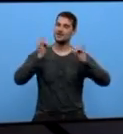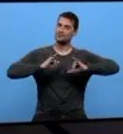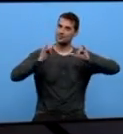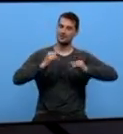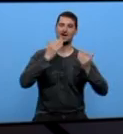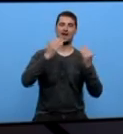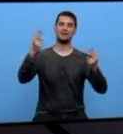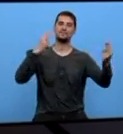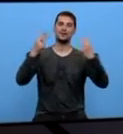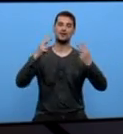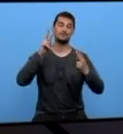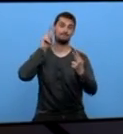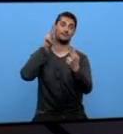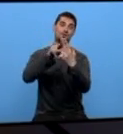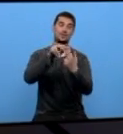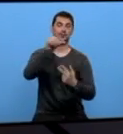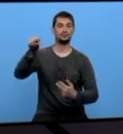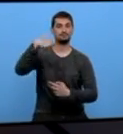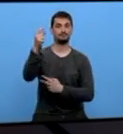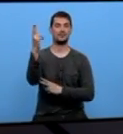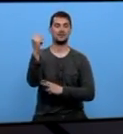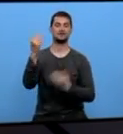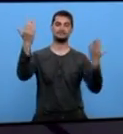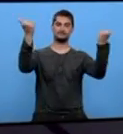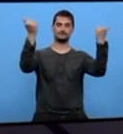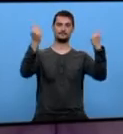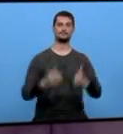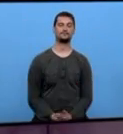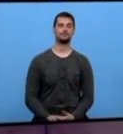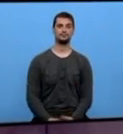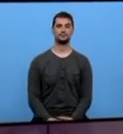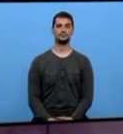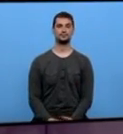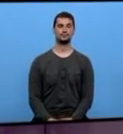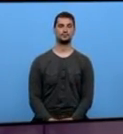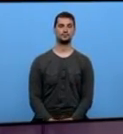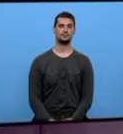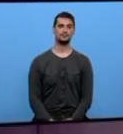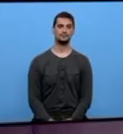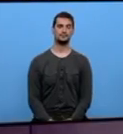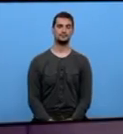Grazas por seguirnos Vémonos a fin de la semana Adeus Música Música